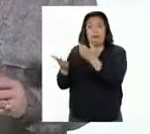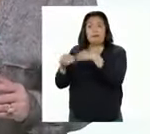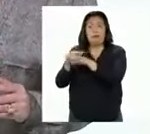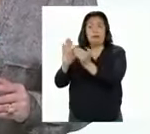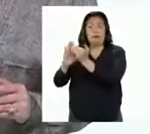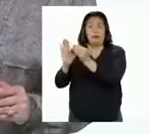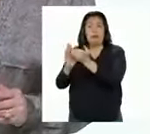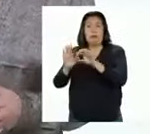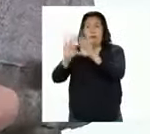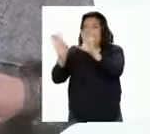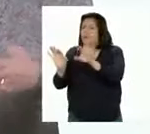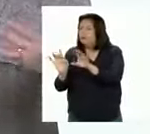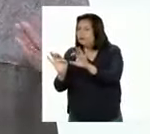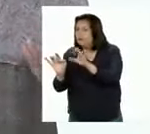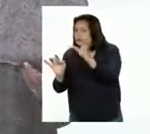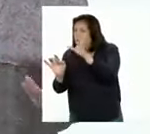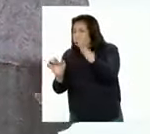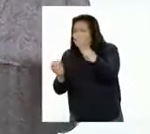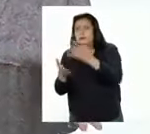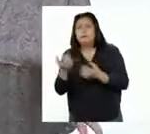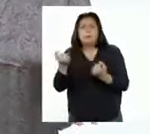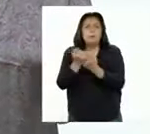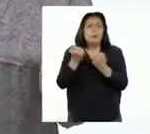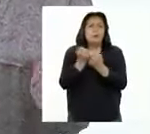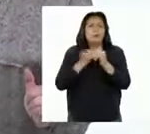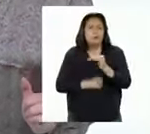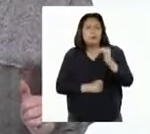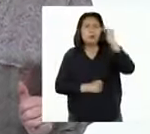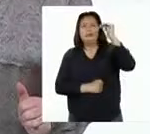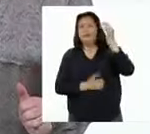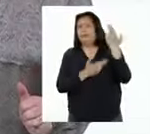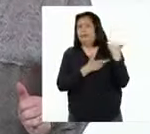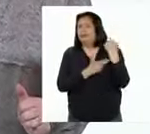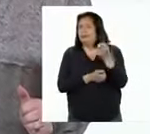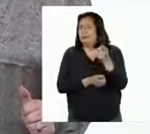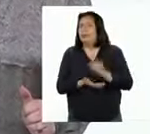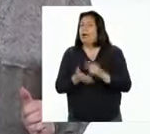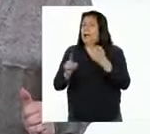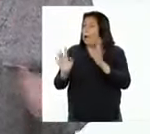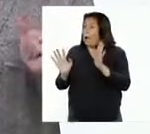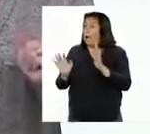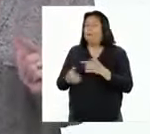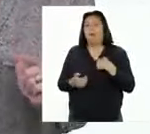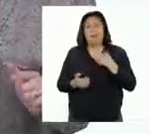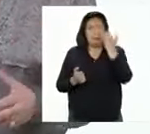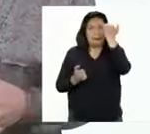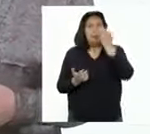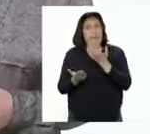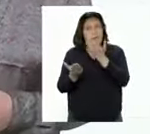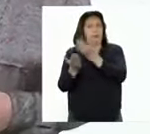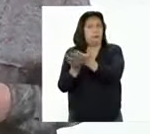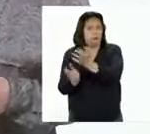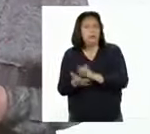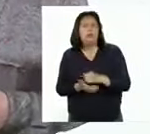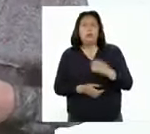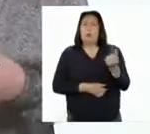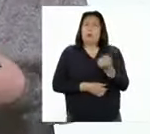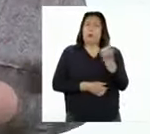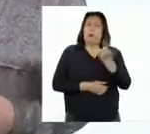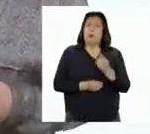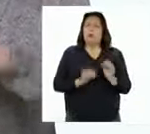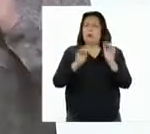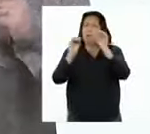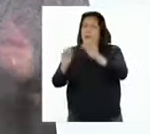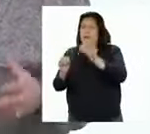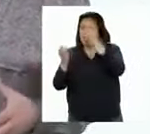en casa o en la web, con el apoyo de un adulto responsable. Pero les propongo algo. No solo incluir